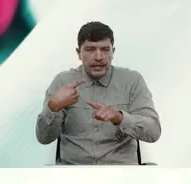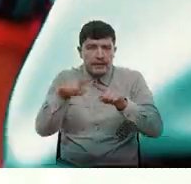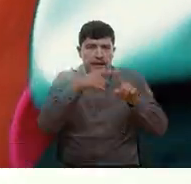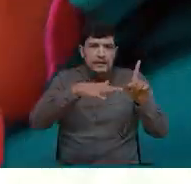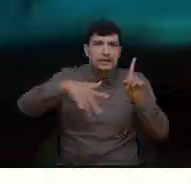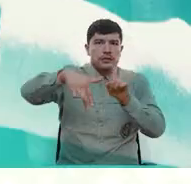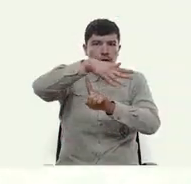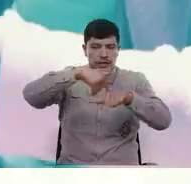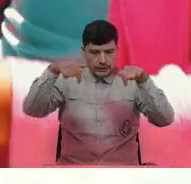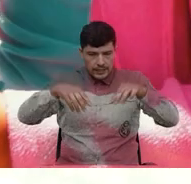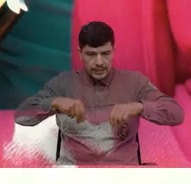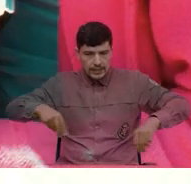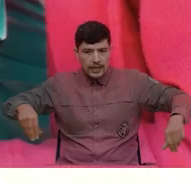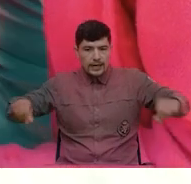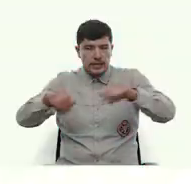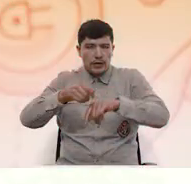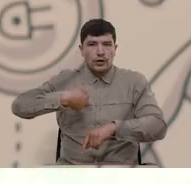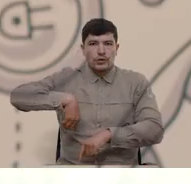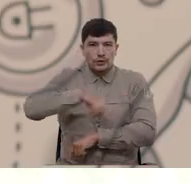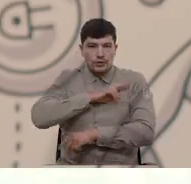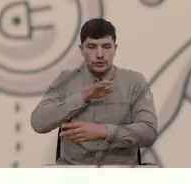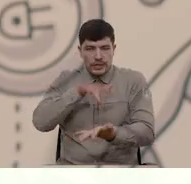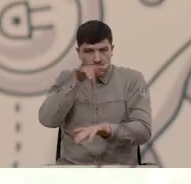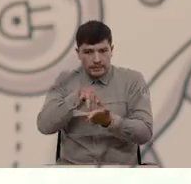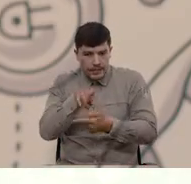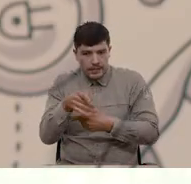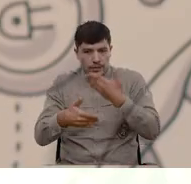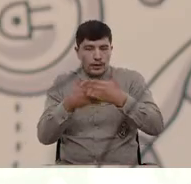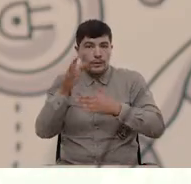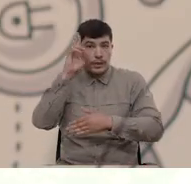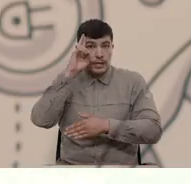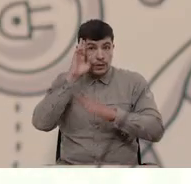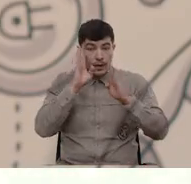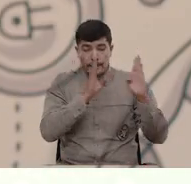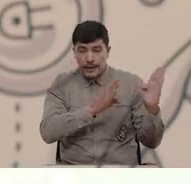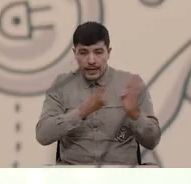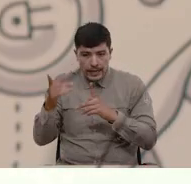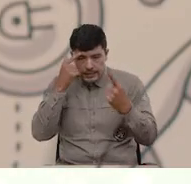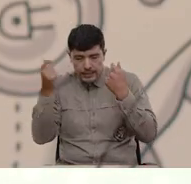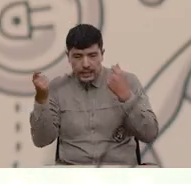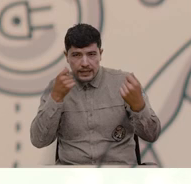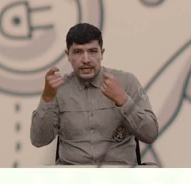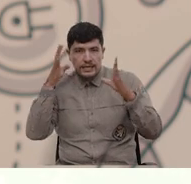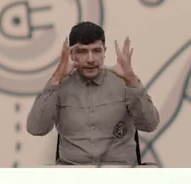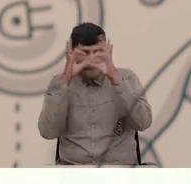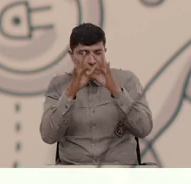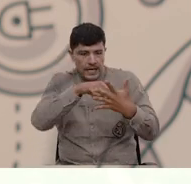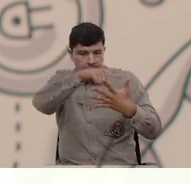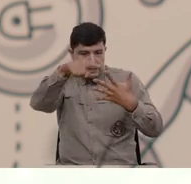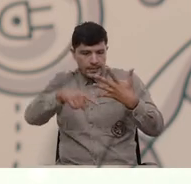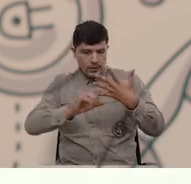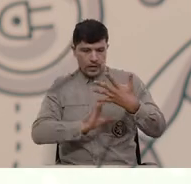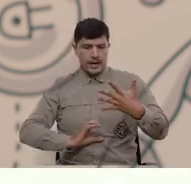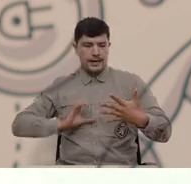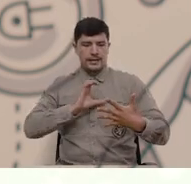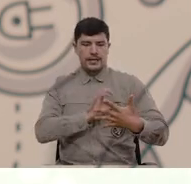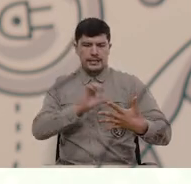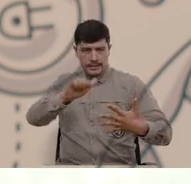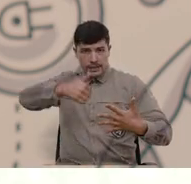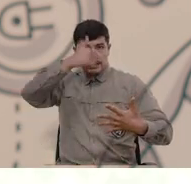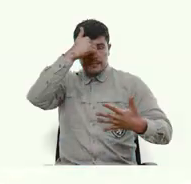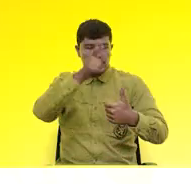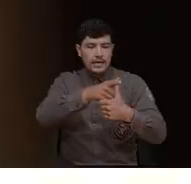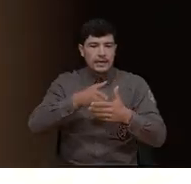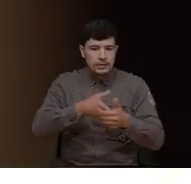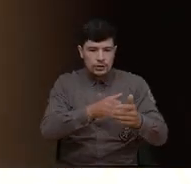ámbitos y territorios donde hacemos actuación. Es por eso que este plan estratégico se enfoca en cinco características principales que tienen que ver con